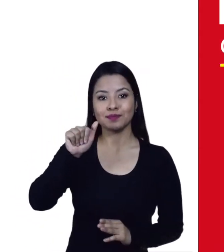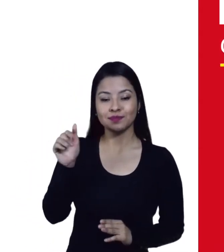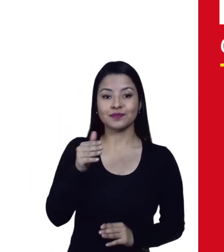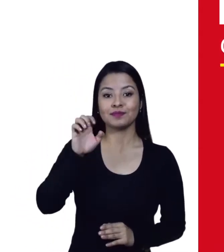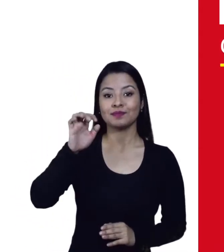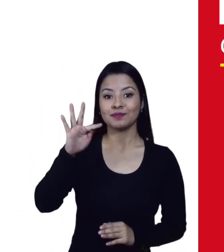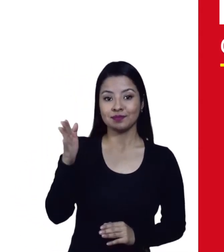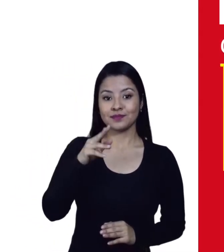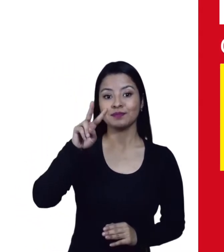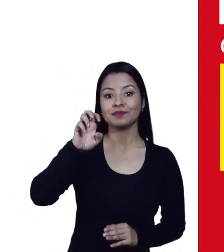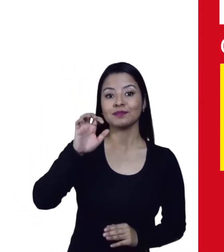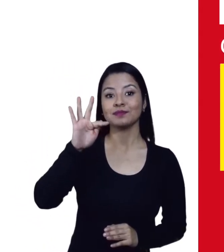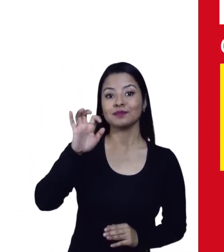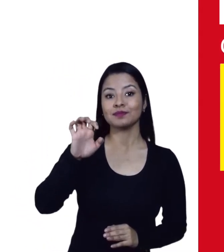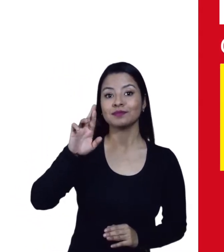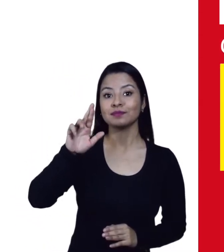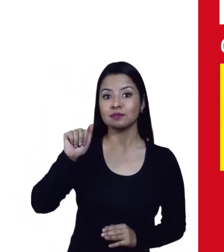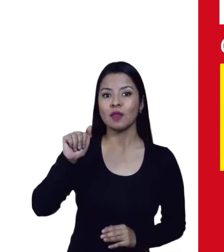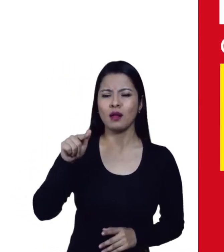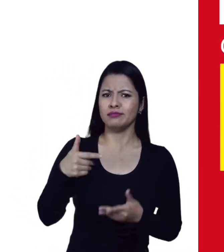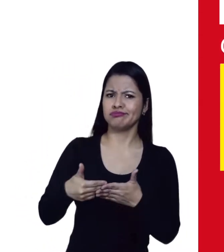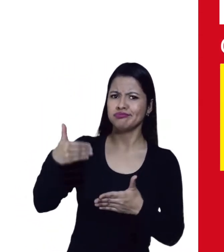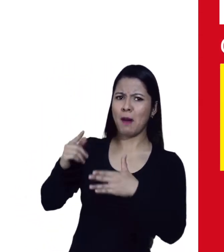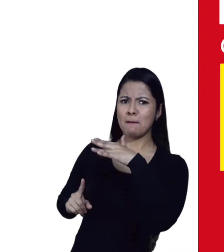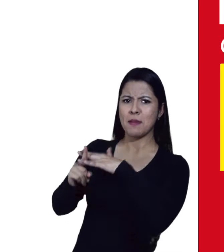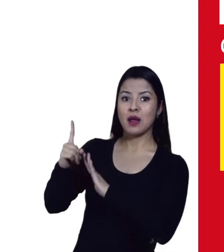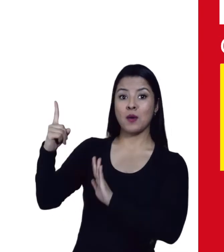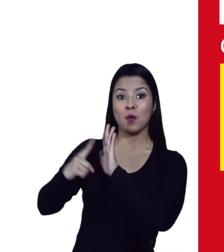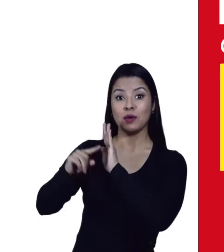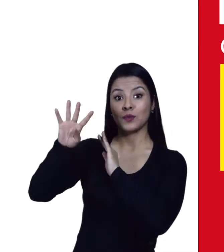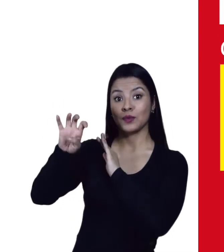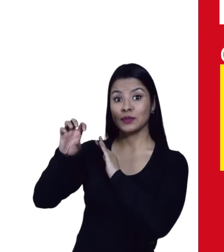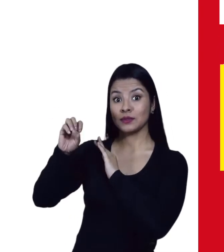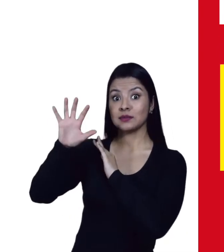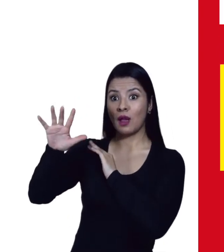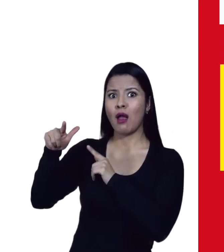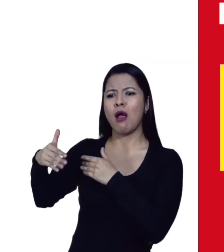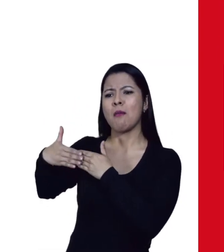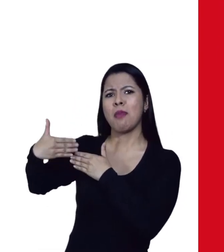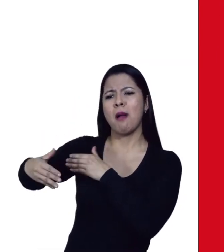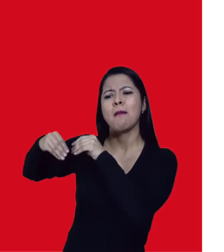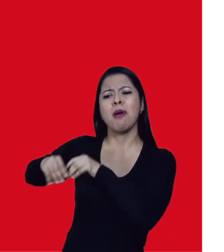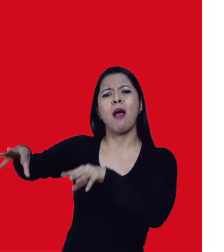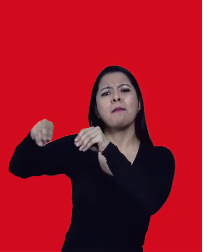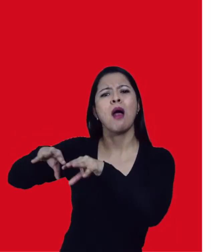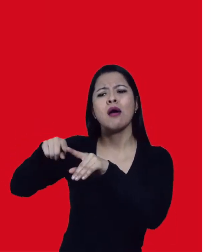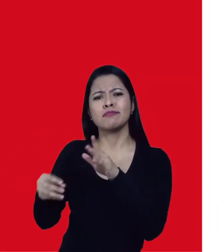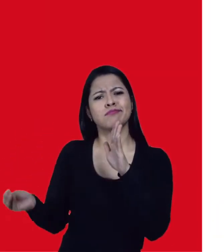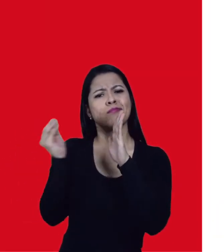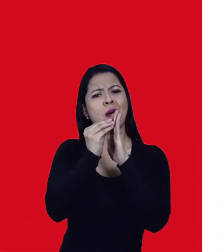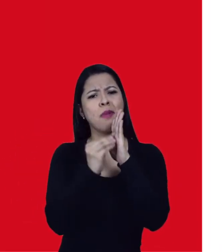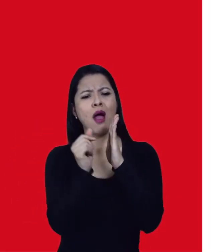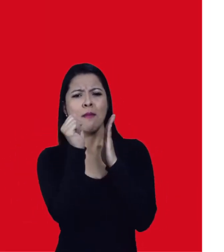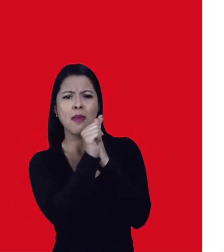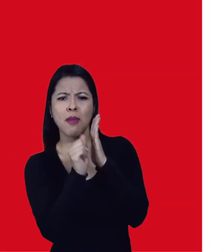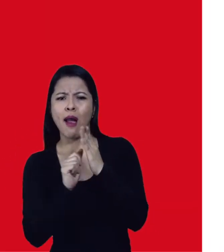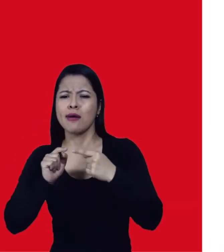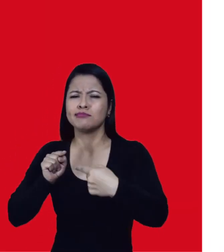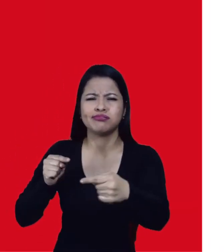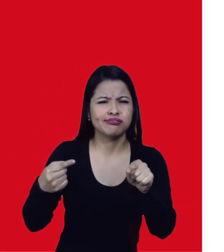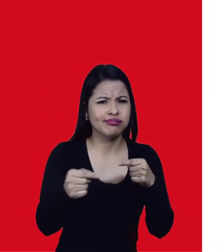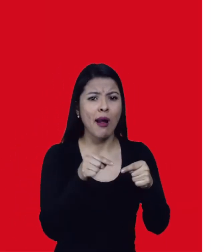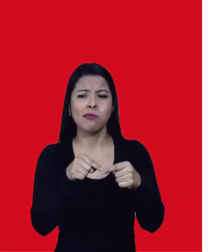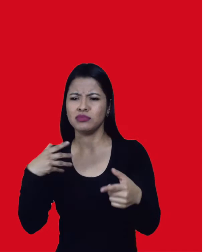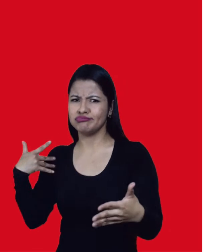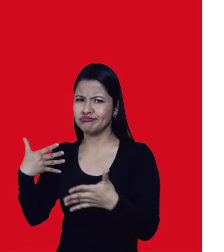publica desde 1905 y que muestra más de un siglo de artículos, creación y debates. Conoce el